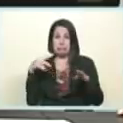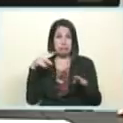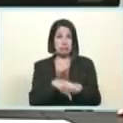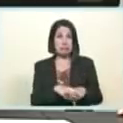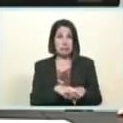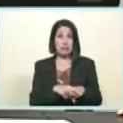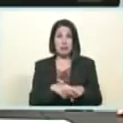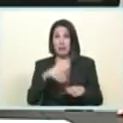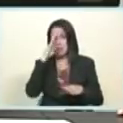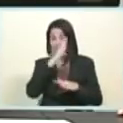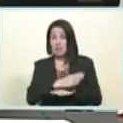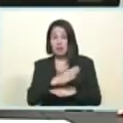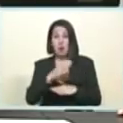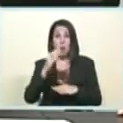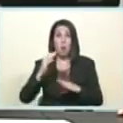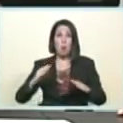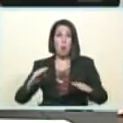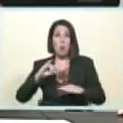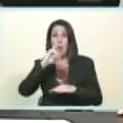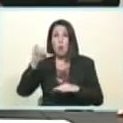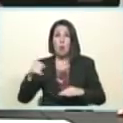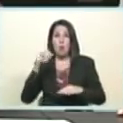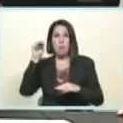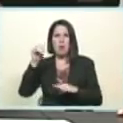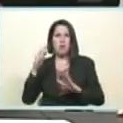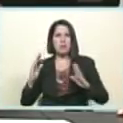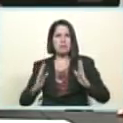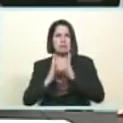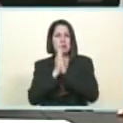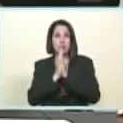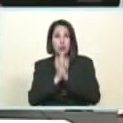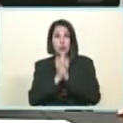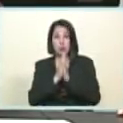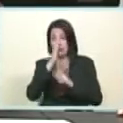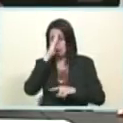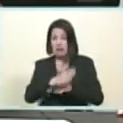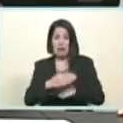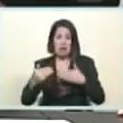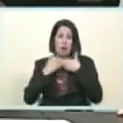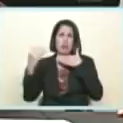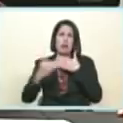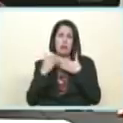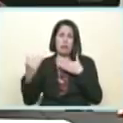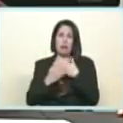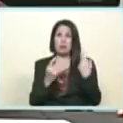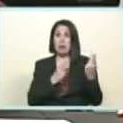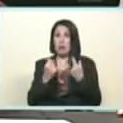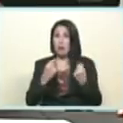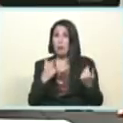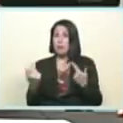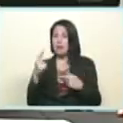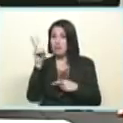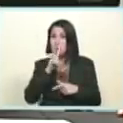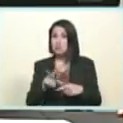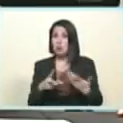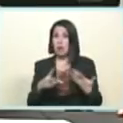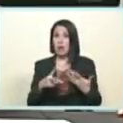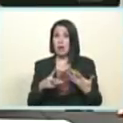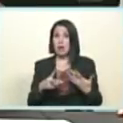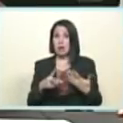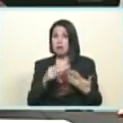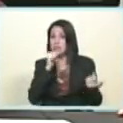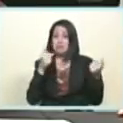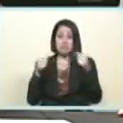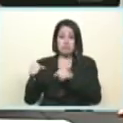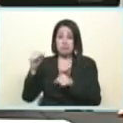del carnet de la patria a través de todos los sistemas como es el mundo moderno afortunadamente el